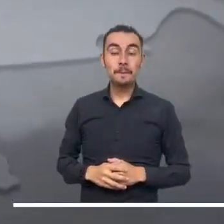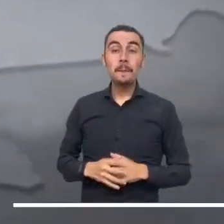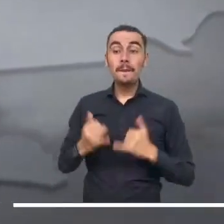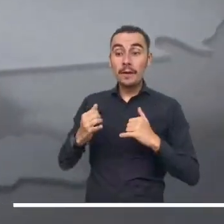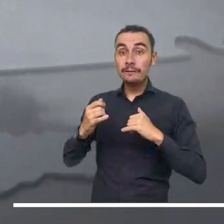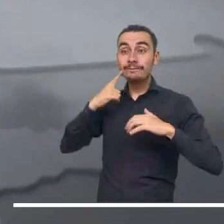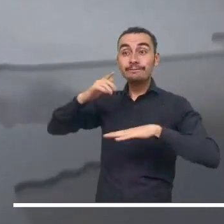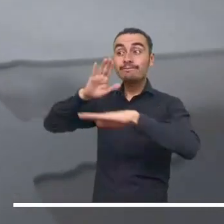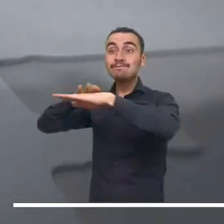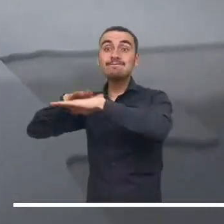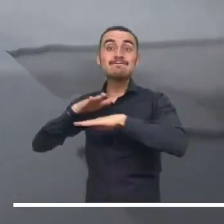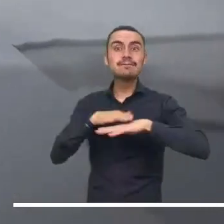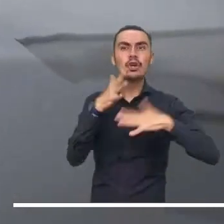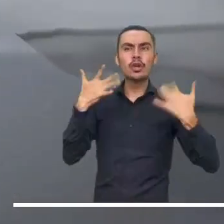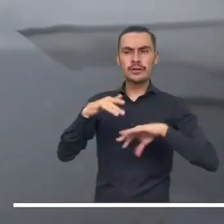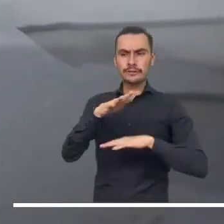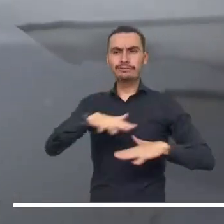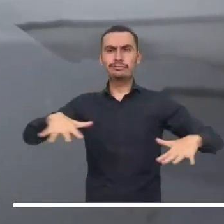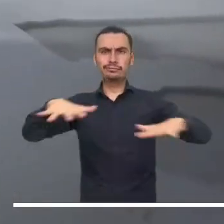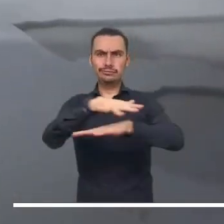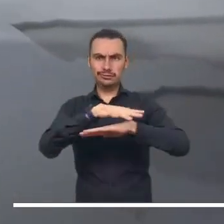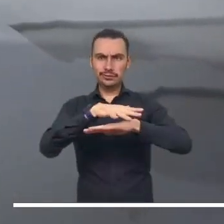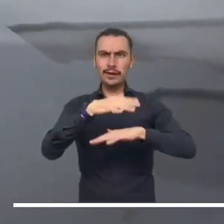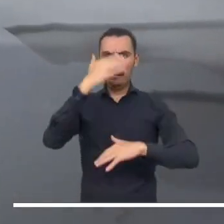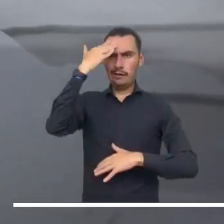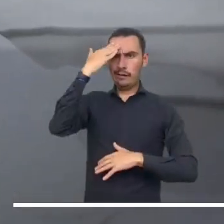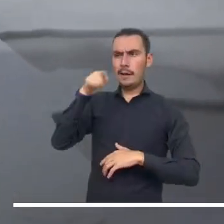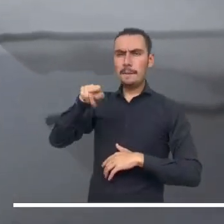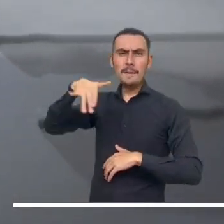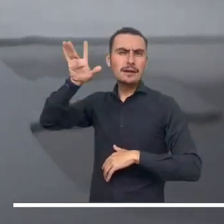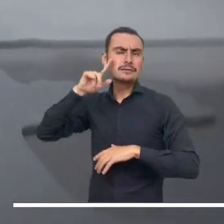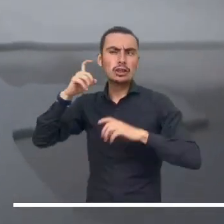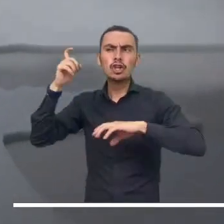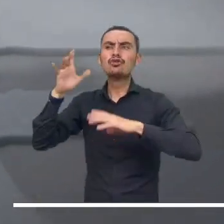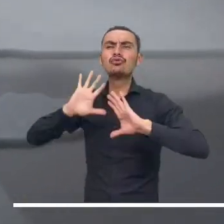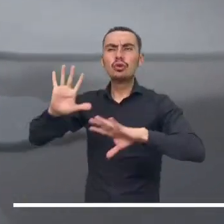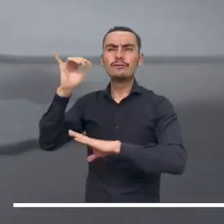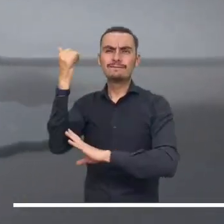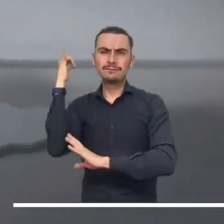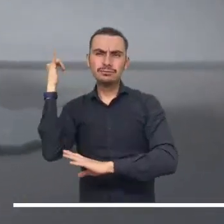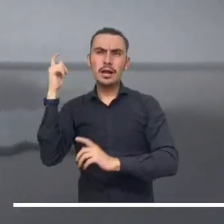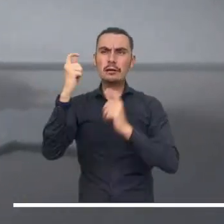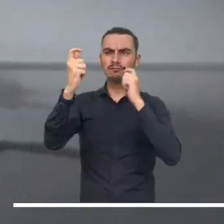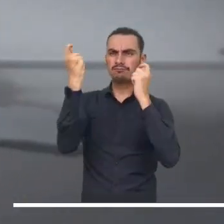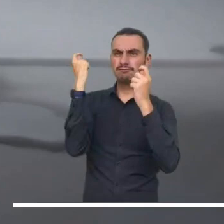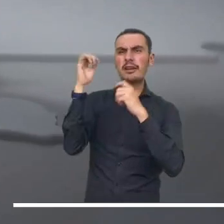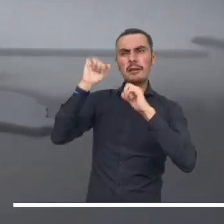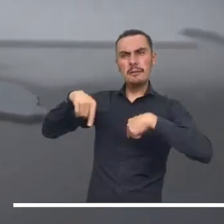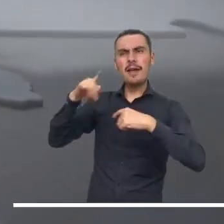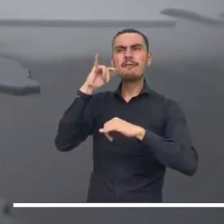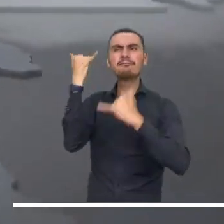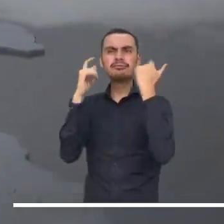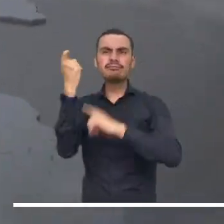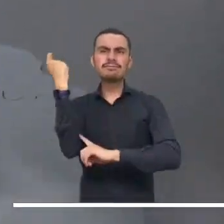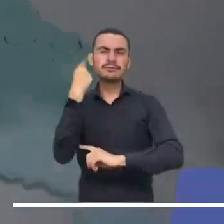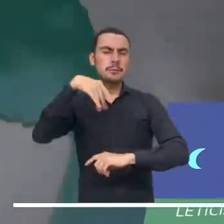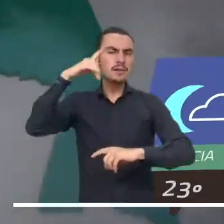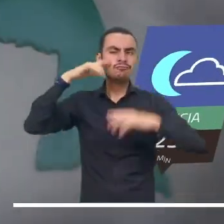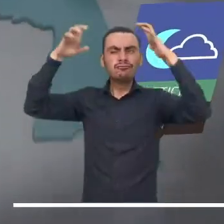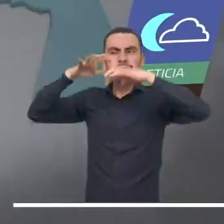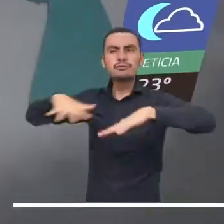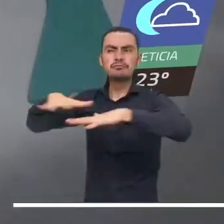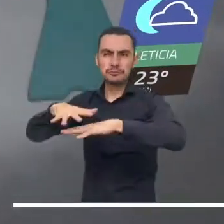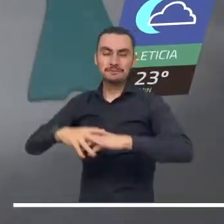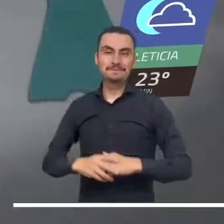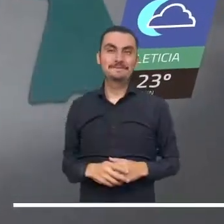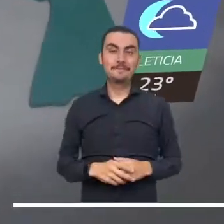El tiempo seco será el protagonista de la noche en la Orinoquía y podría activar algunas precipitaciones en el norte de Bichada